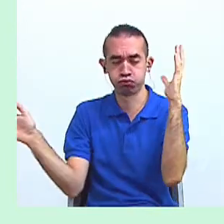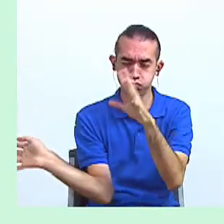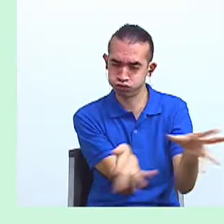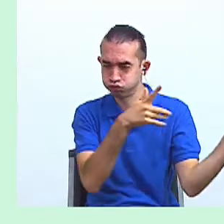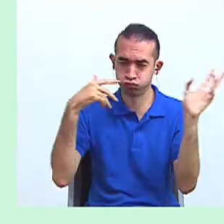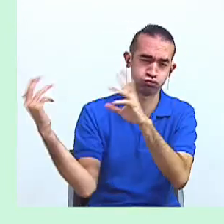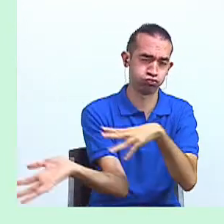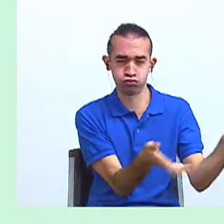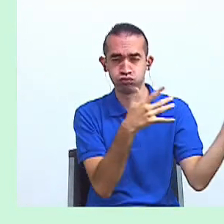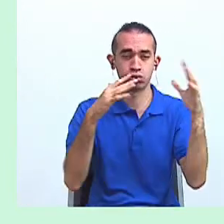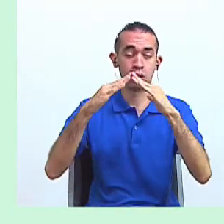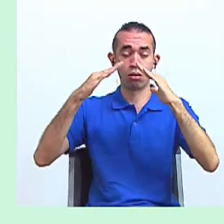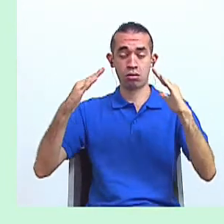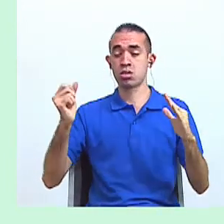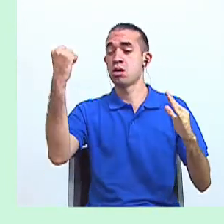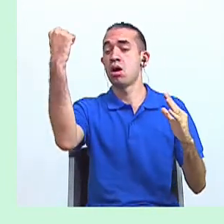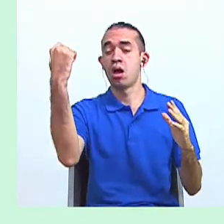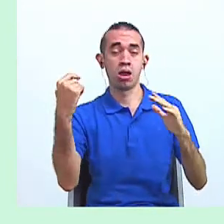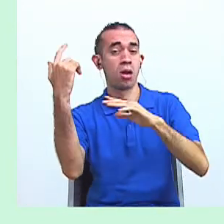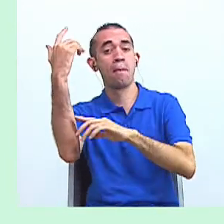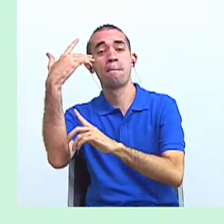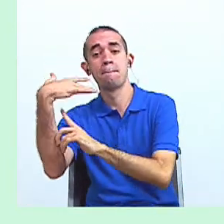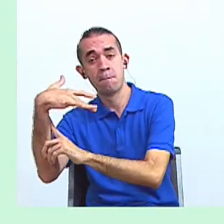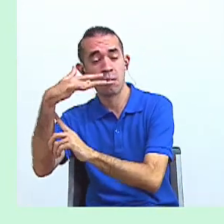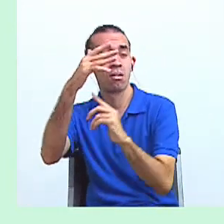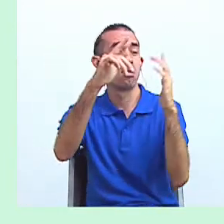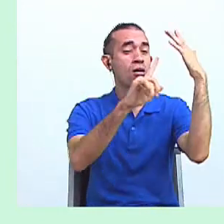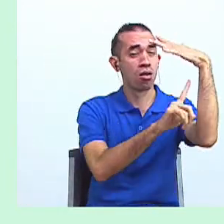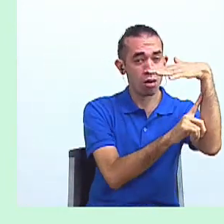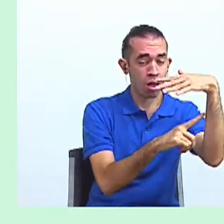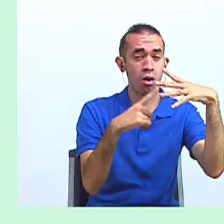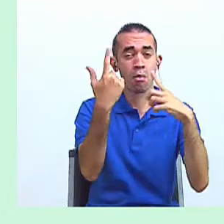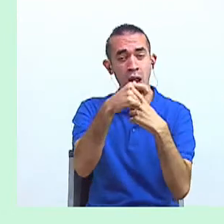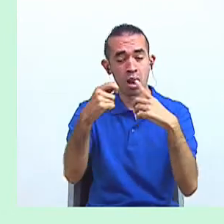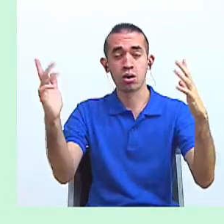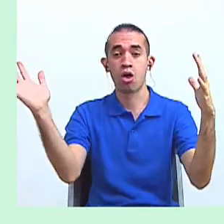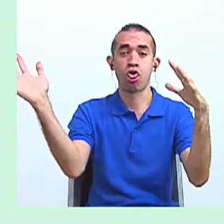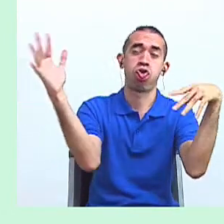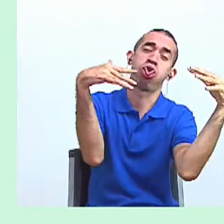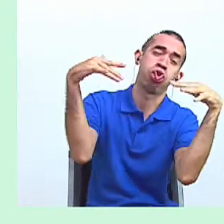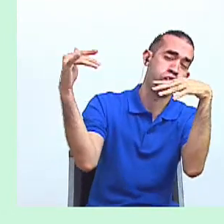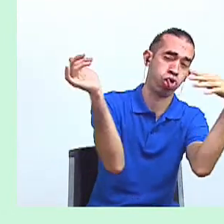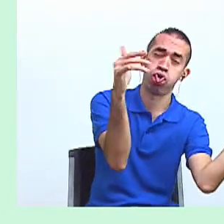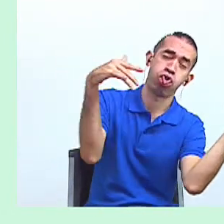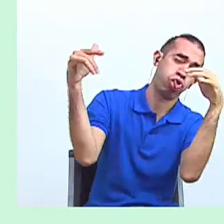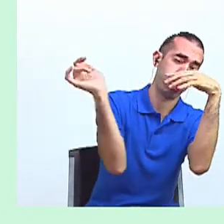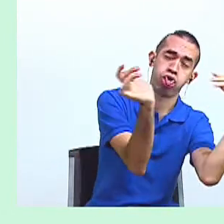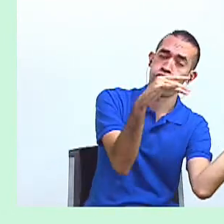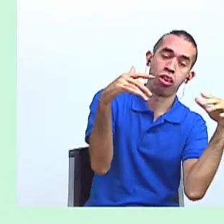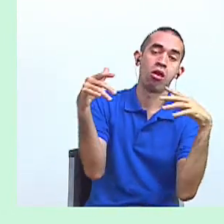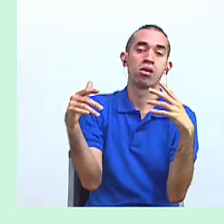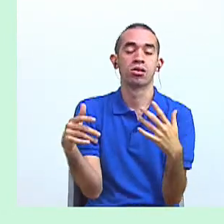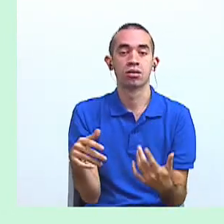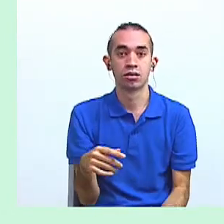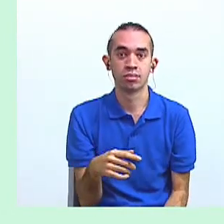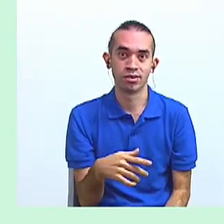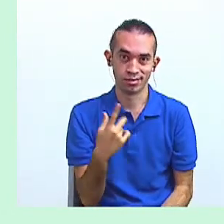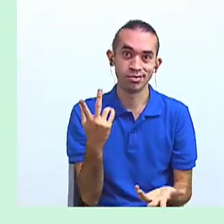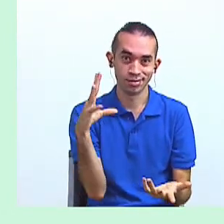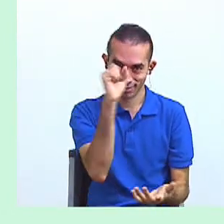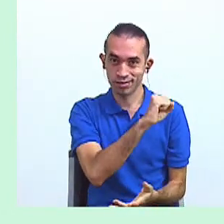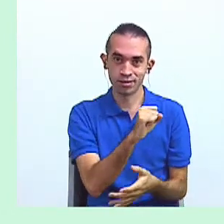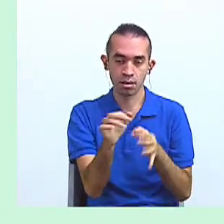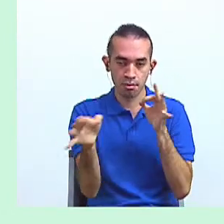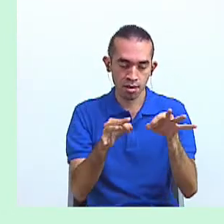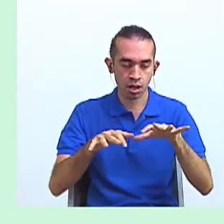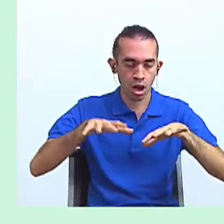los bananos raquíticos que adornaban el frontis. Como podemos observar, nos describe con detalle todo